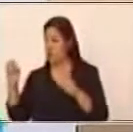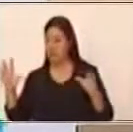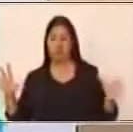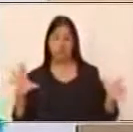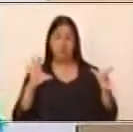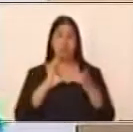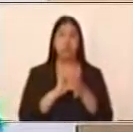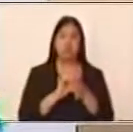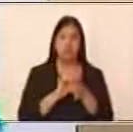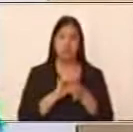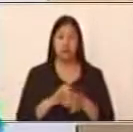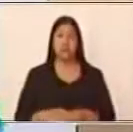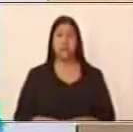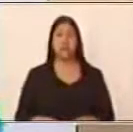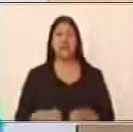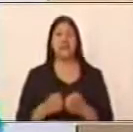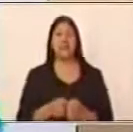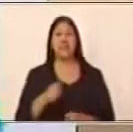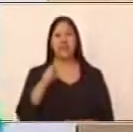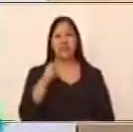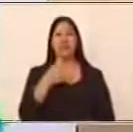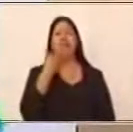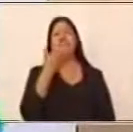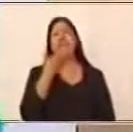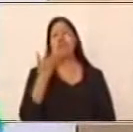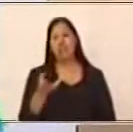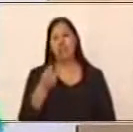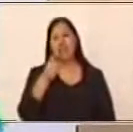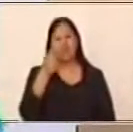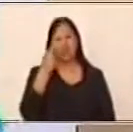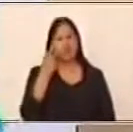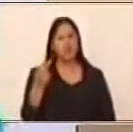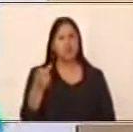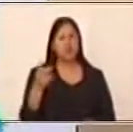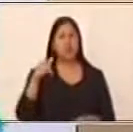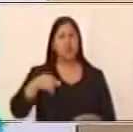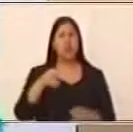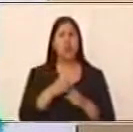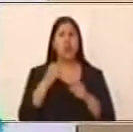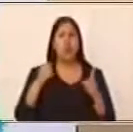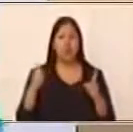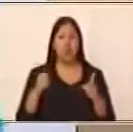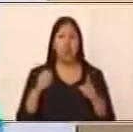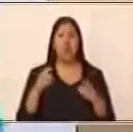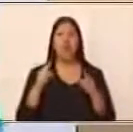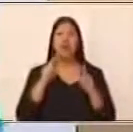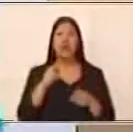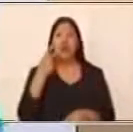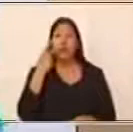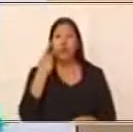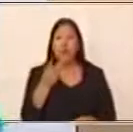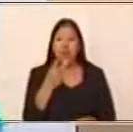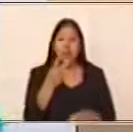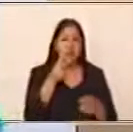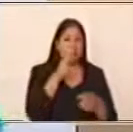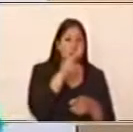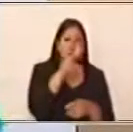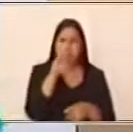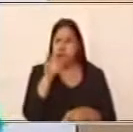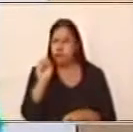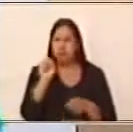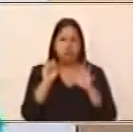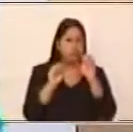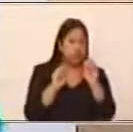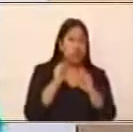oraciones, porque tú lo primero que debes hacer es identificar cuántos verbos tiene la oración. Y